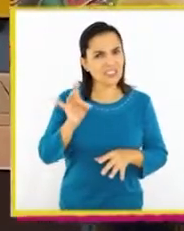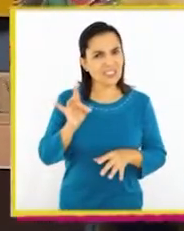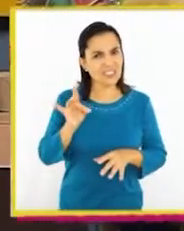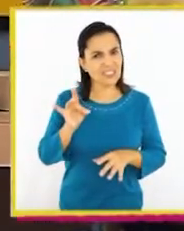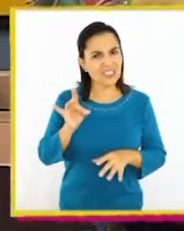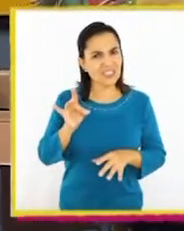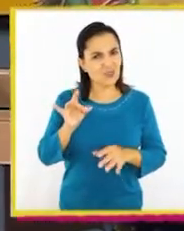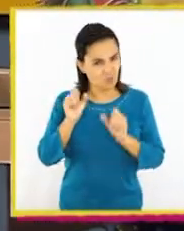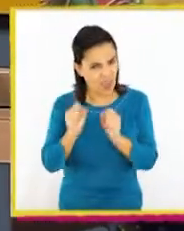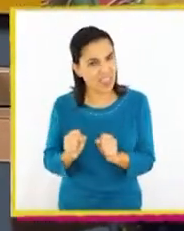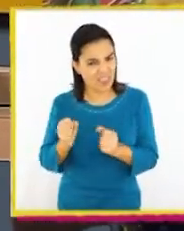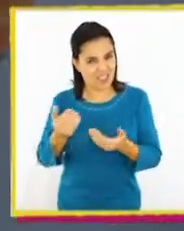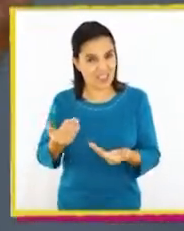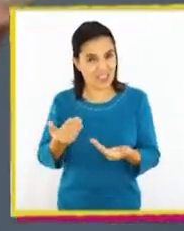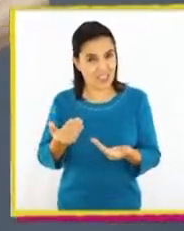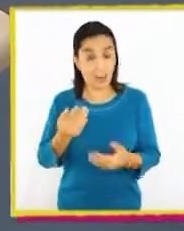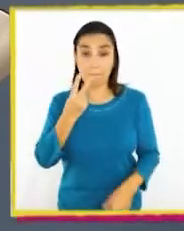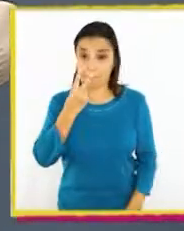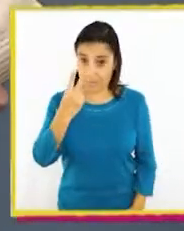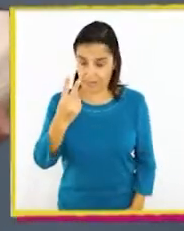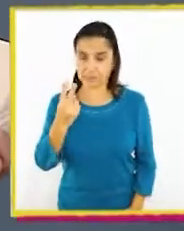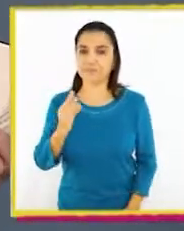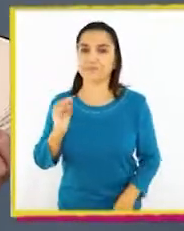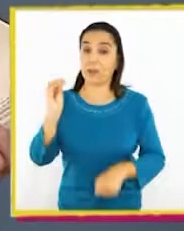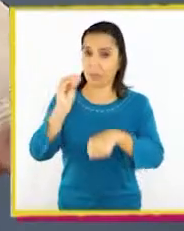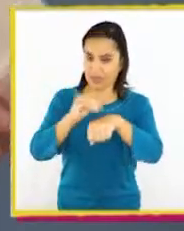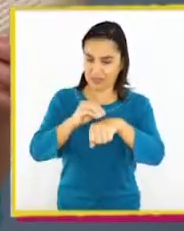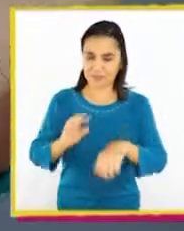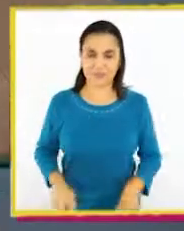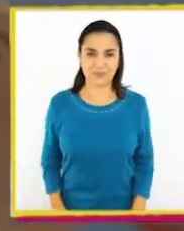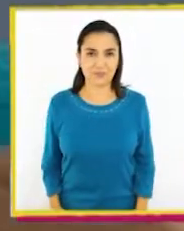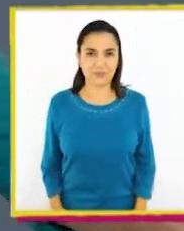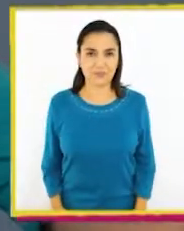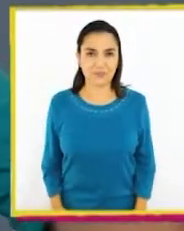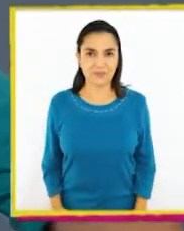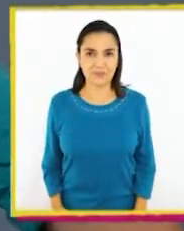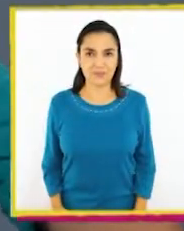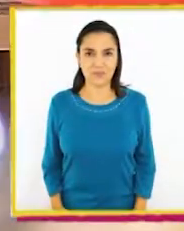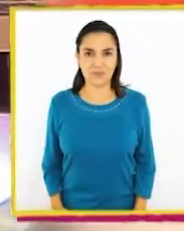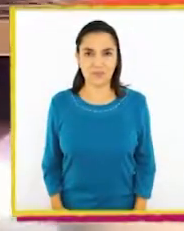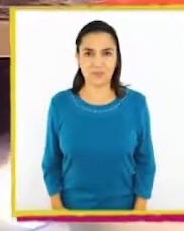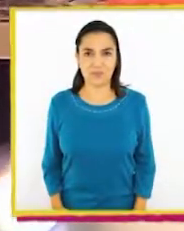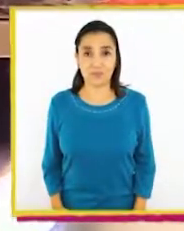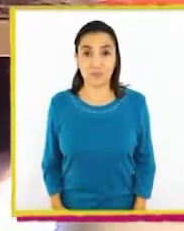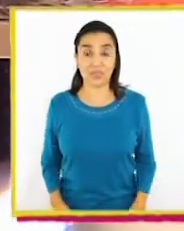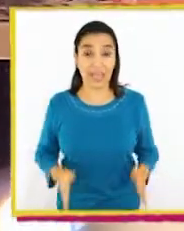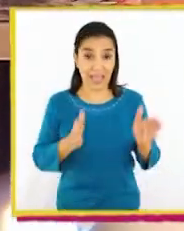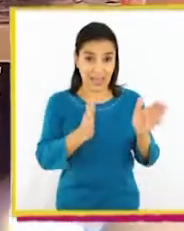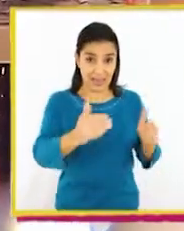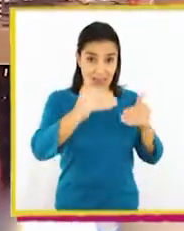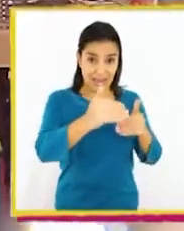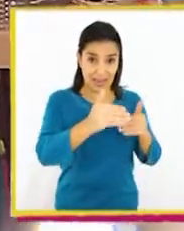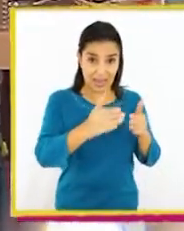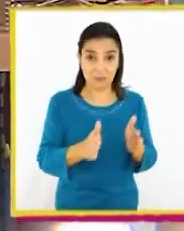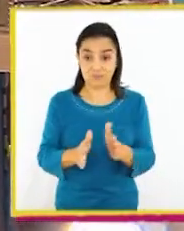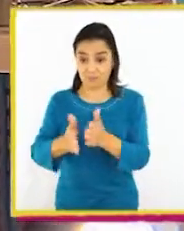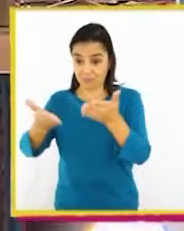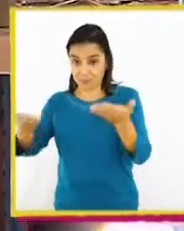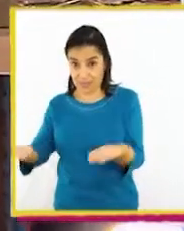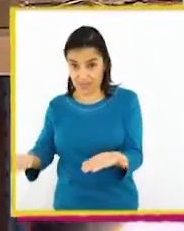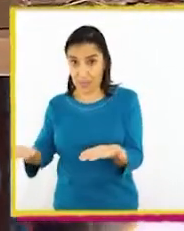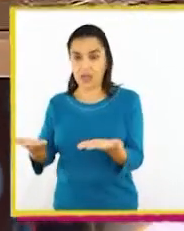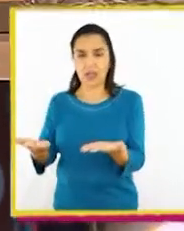¿Servirá? Miren, les daré una pista. Lo vamos a poner aquí delante de la caja.